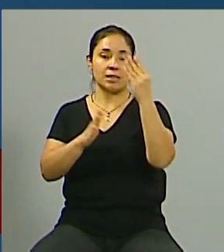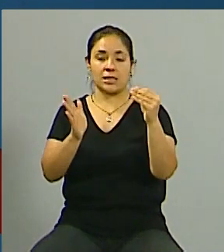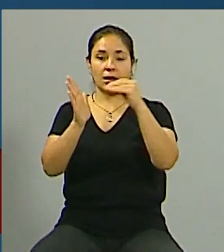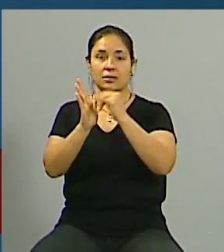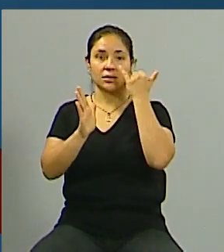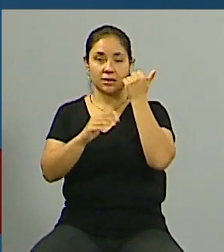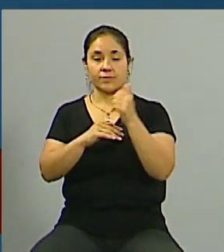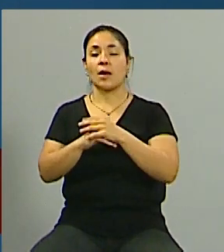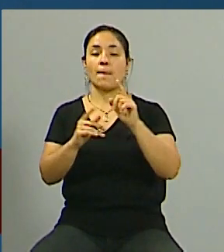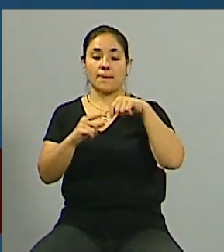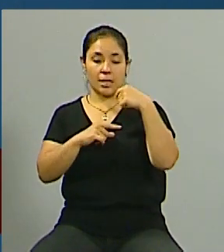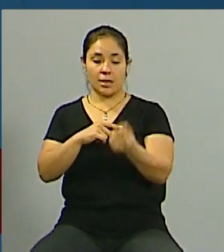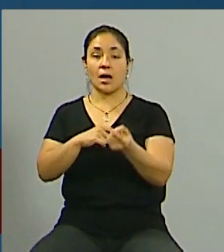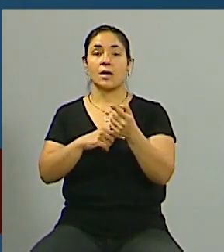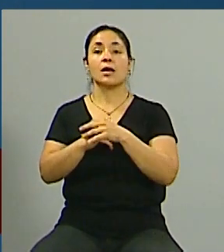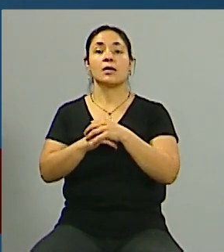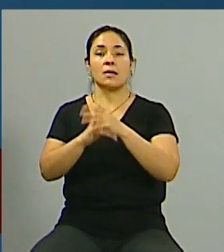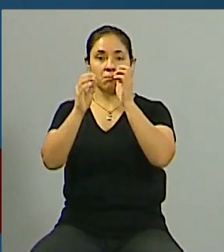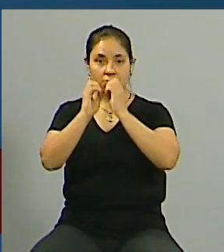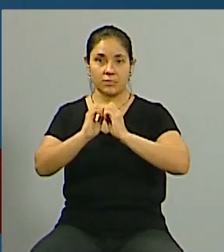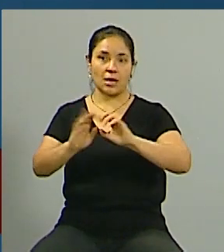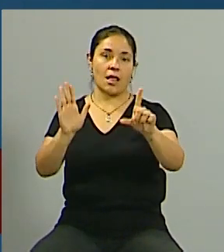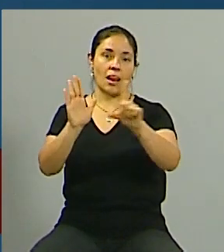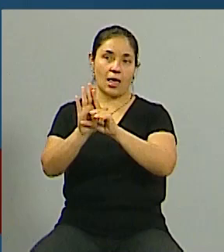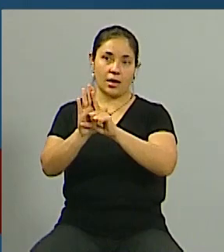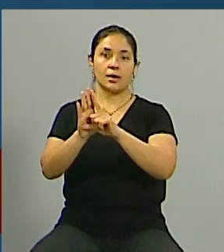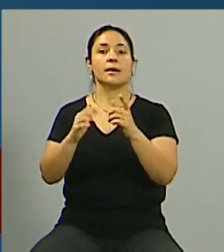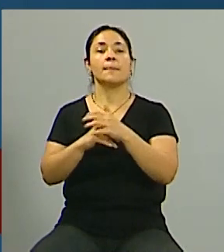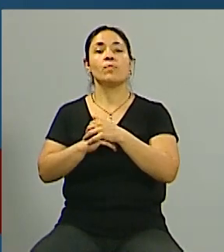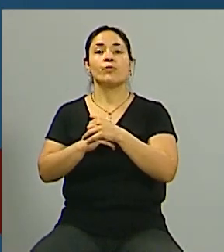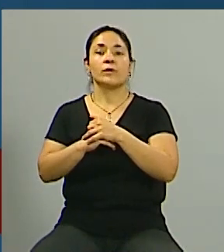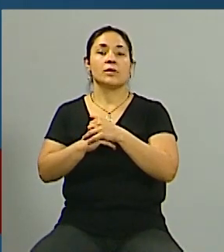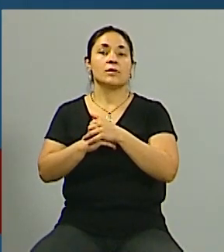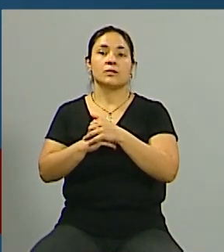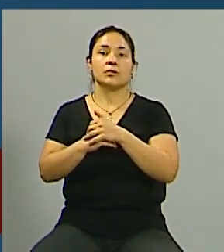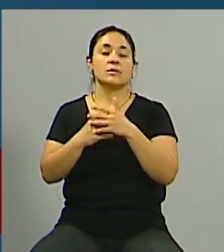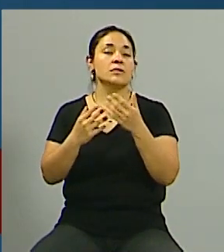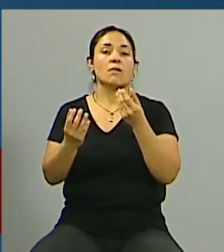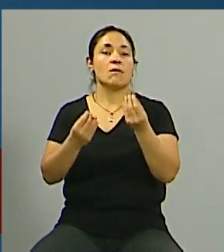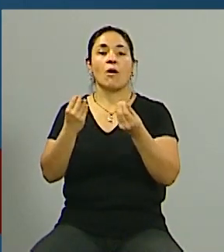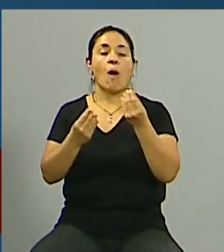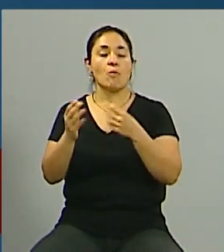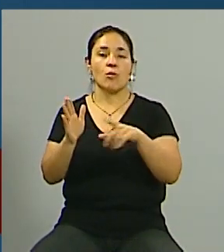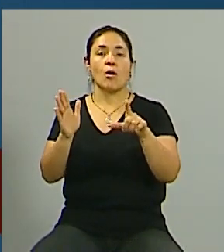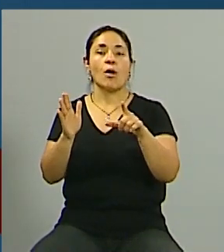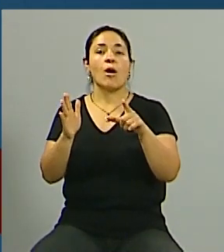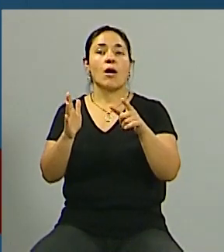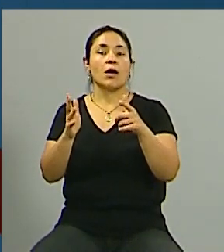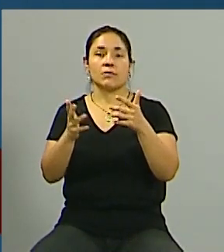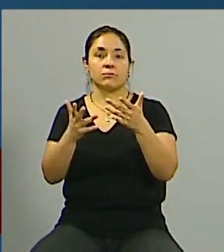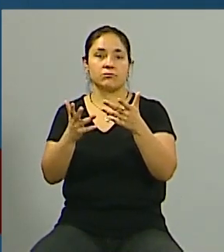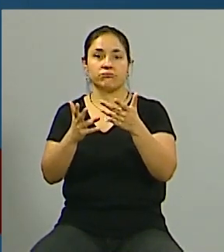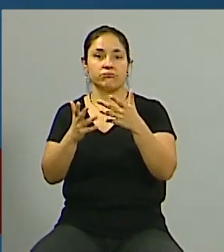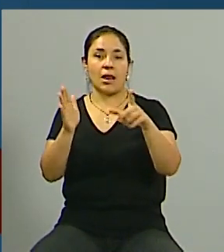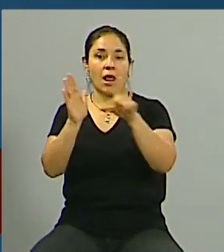a partir de mañana ya se comienza a aplicar esta ley. Entonces, vamos a tener que ver cómo se aplica y cómo se ve en la realidad que